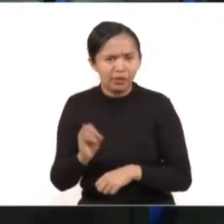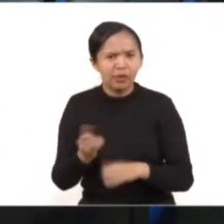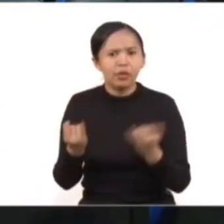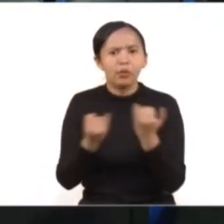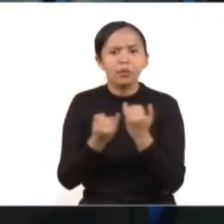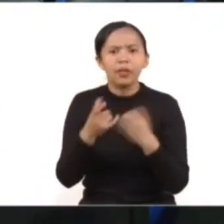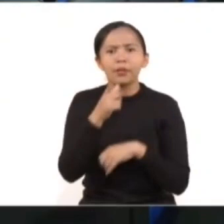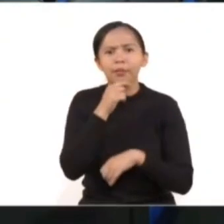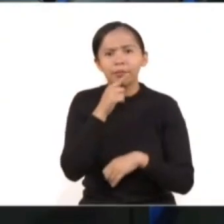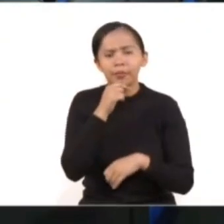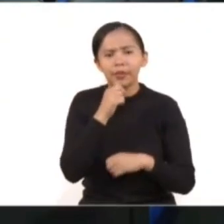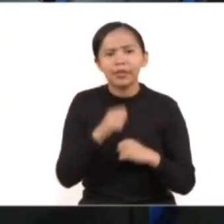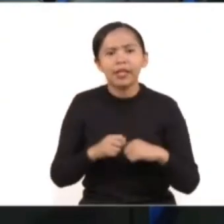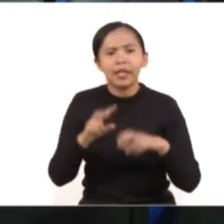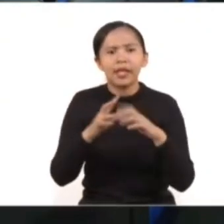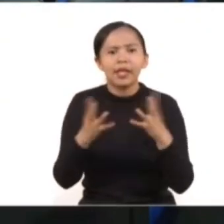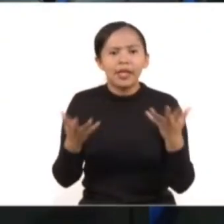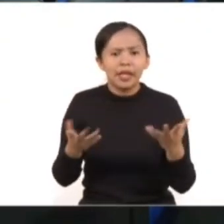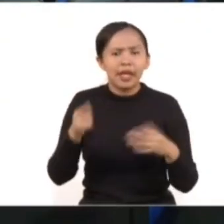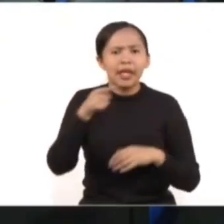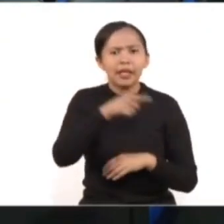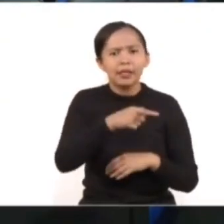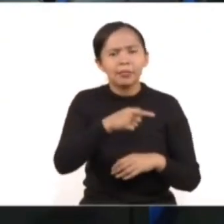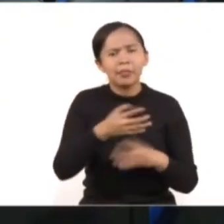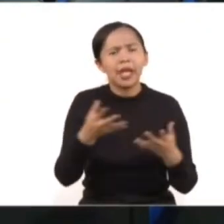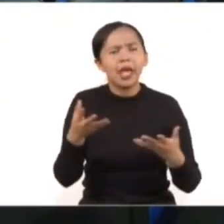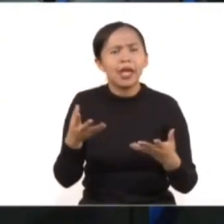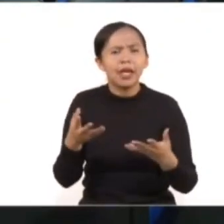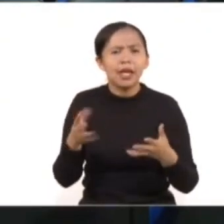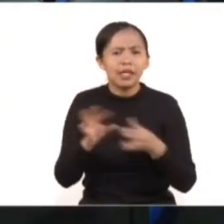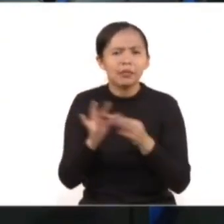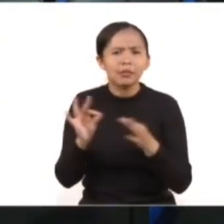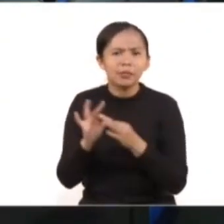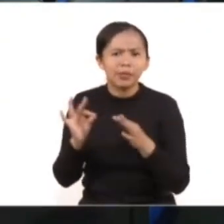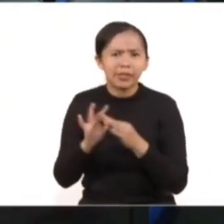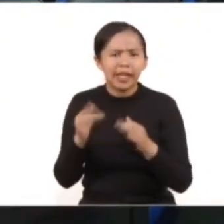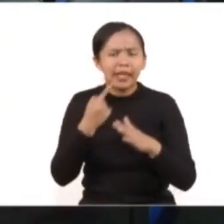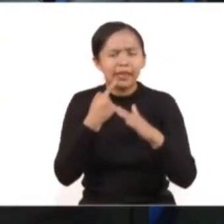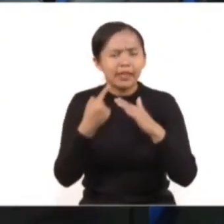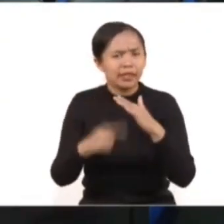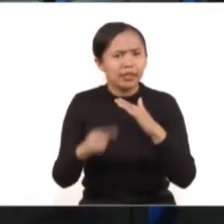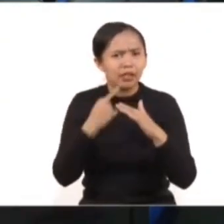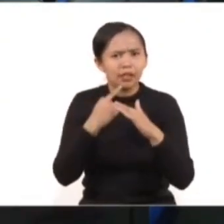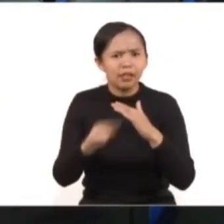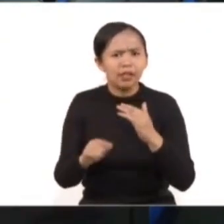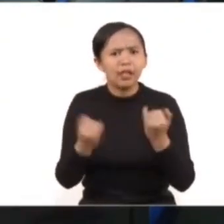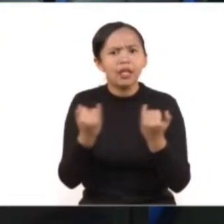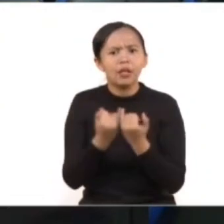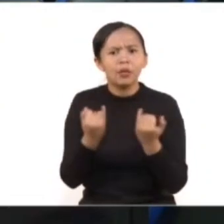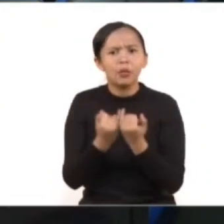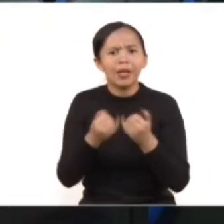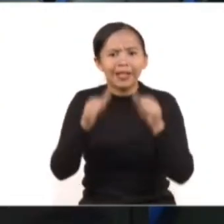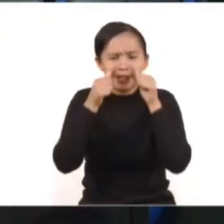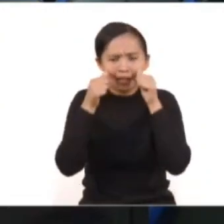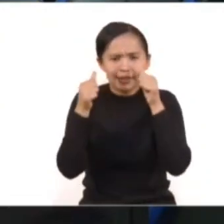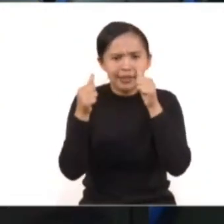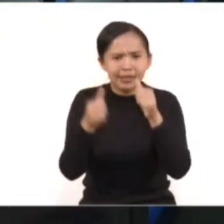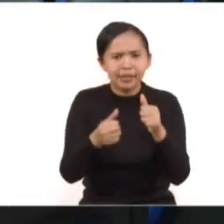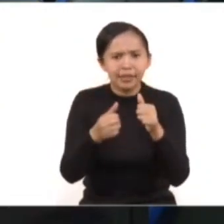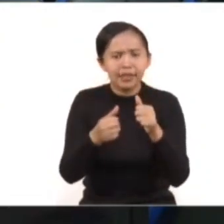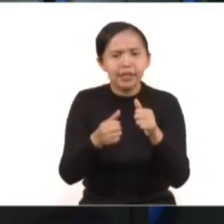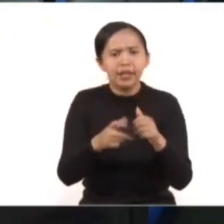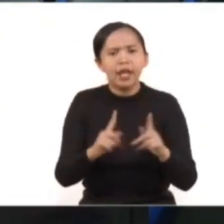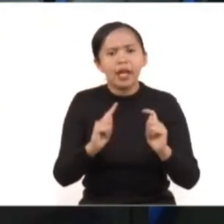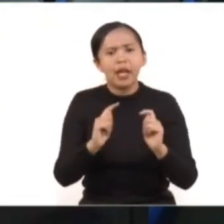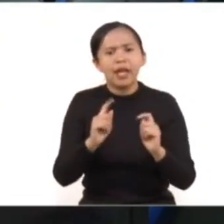policiales, la cual acerca los servicios que ofrece y explica la ruta de denuncia y el modelo único de atención que